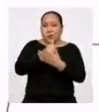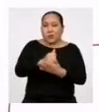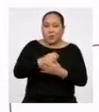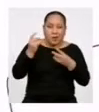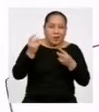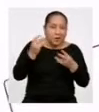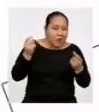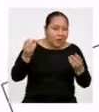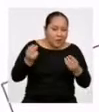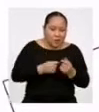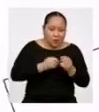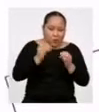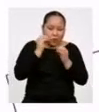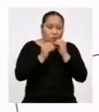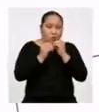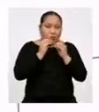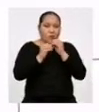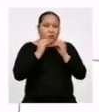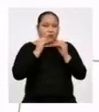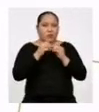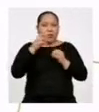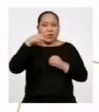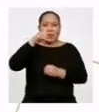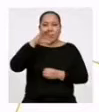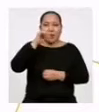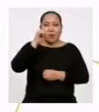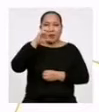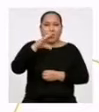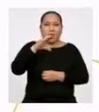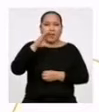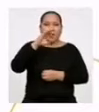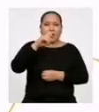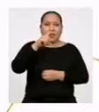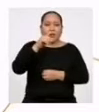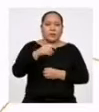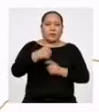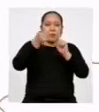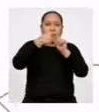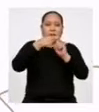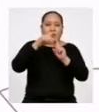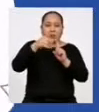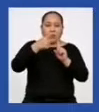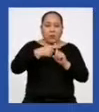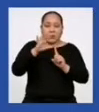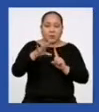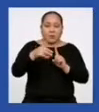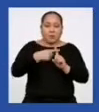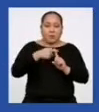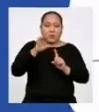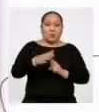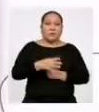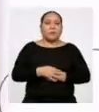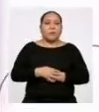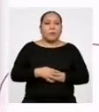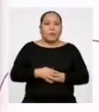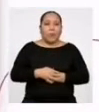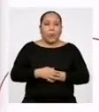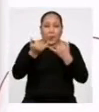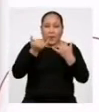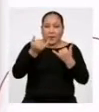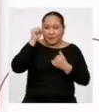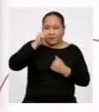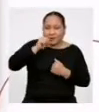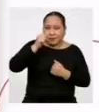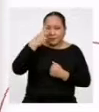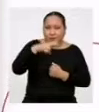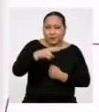más rápido la columna de la marca de clase. Es solo sumarle 5 para nuestro ejemplo. Ahora bien,